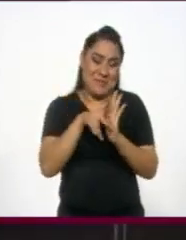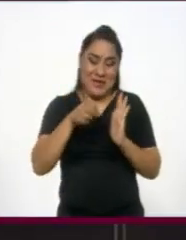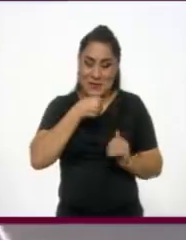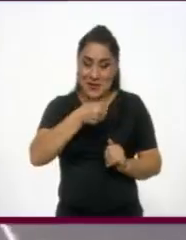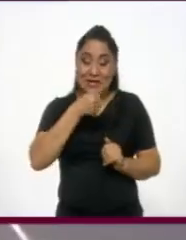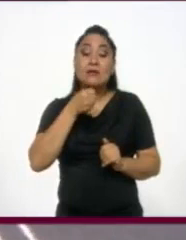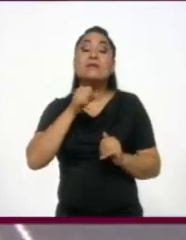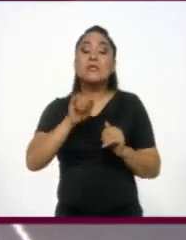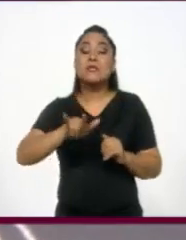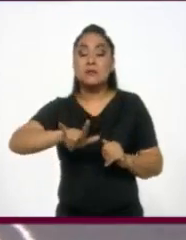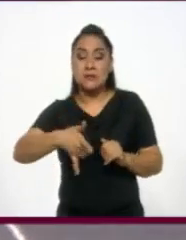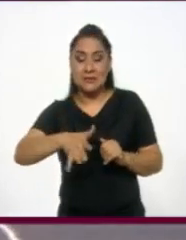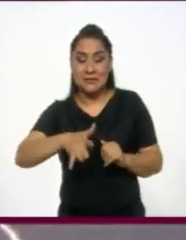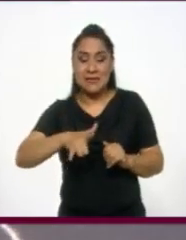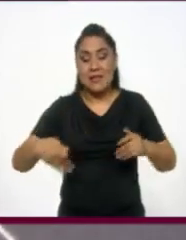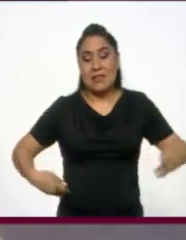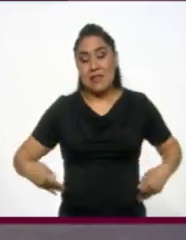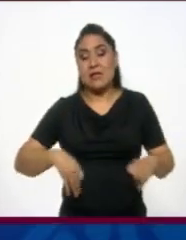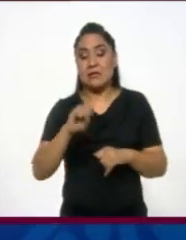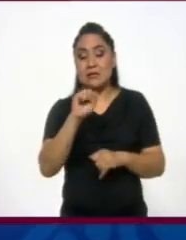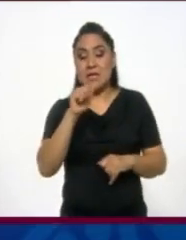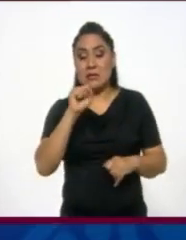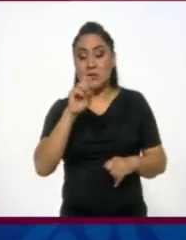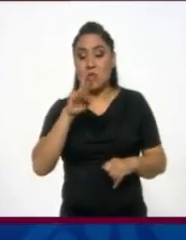Pertenece al Teatro de Marionetas de Salzburgo.